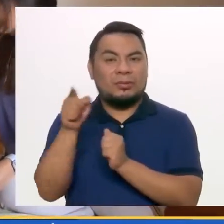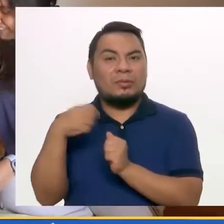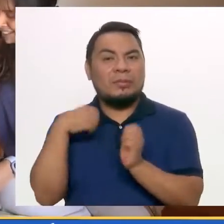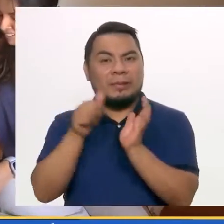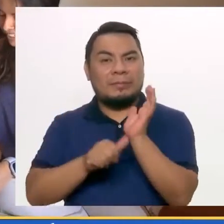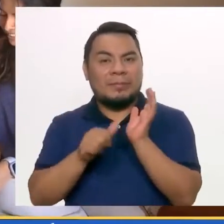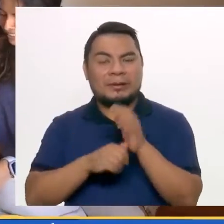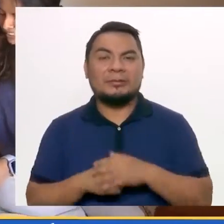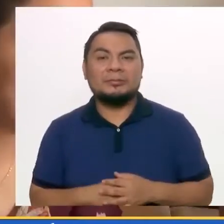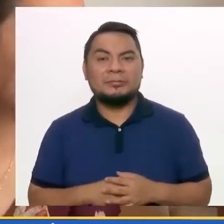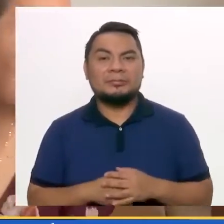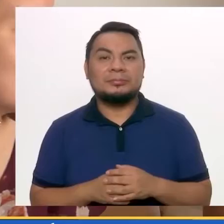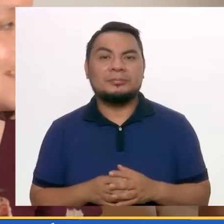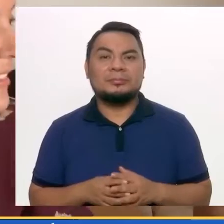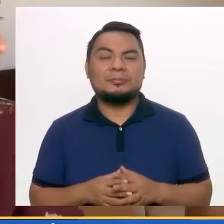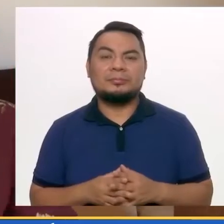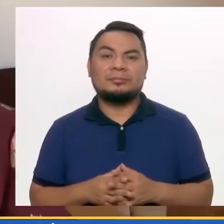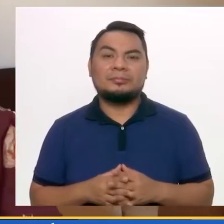voy a estar ahí como su hermana.